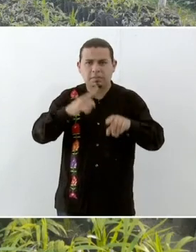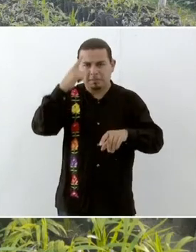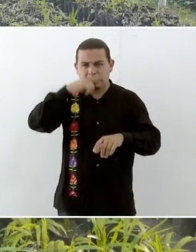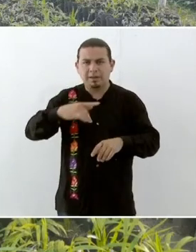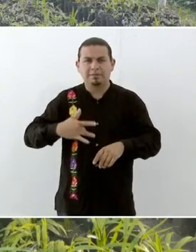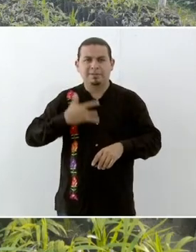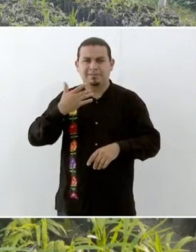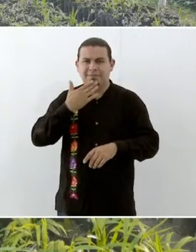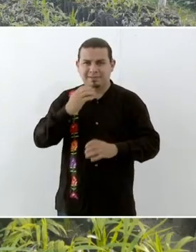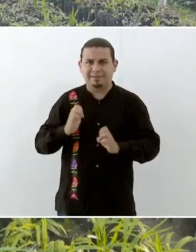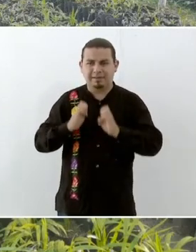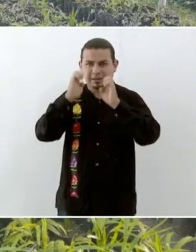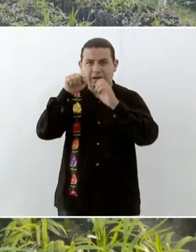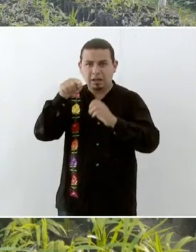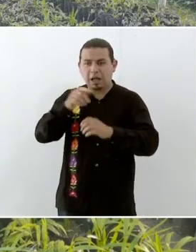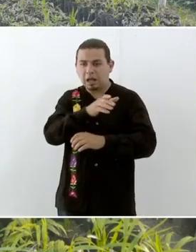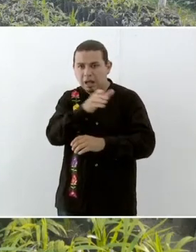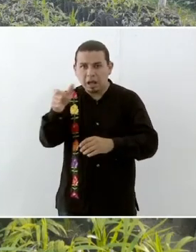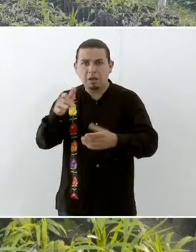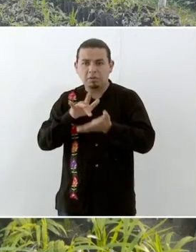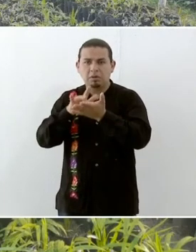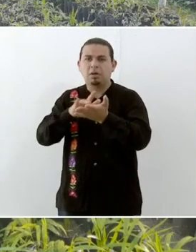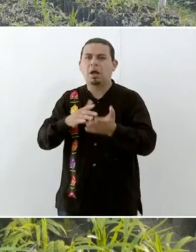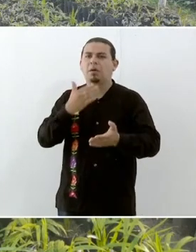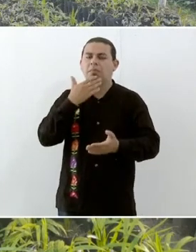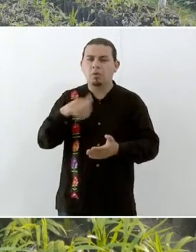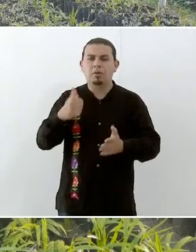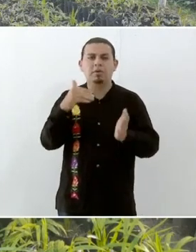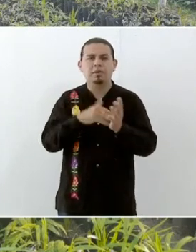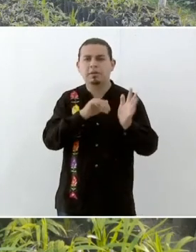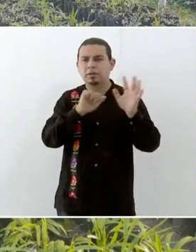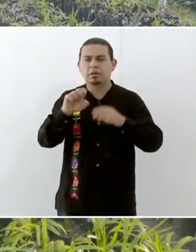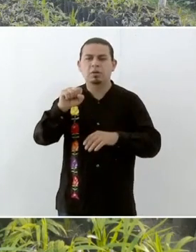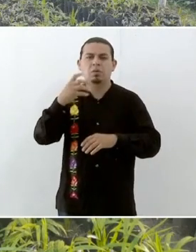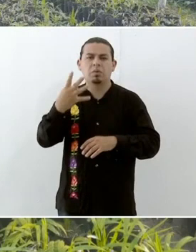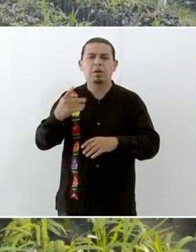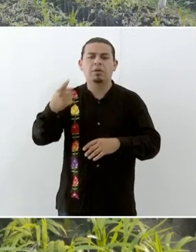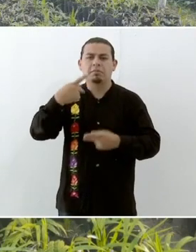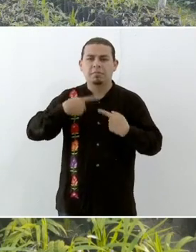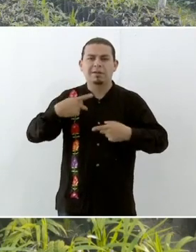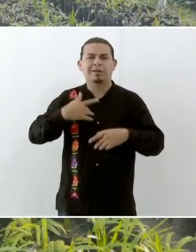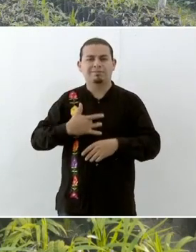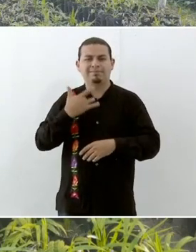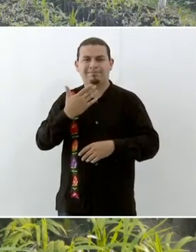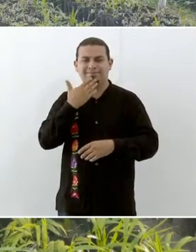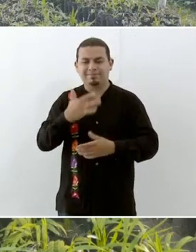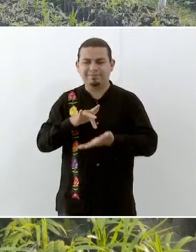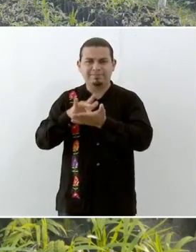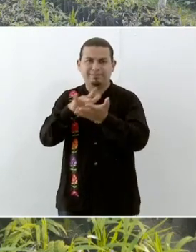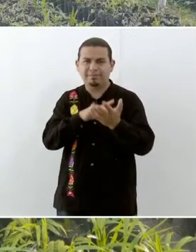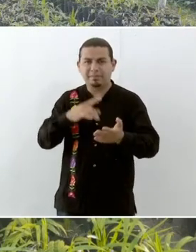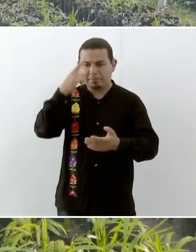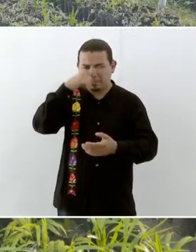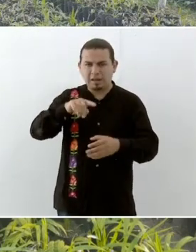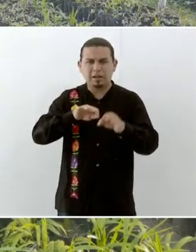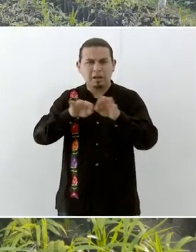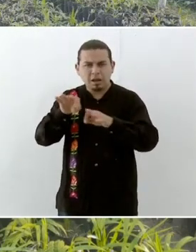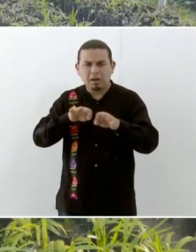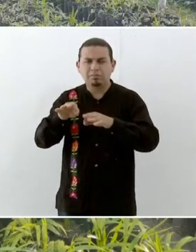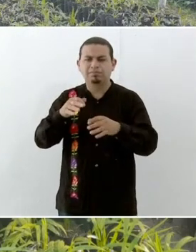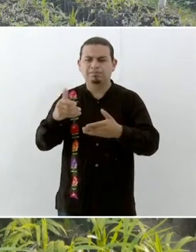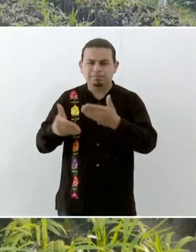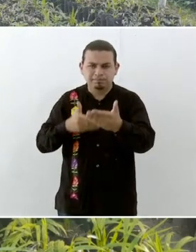en materia del campo, 11 mil 664 beneficiarios del programa Producción para el Bienestar